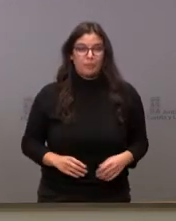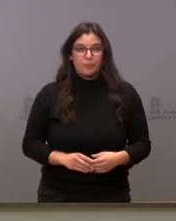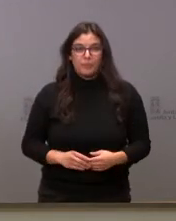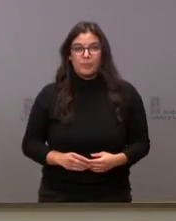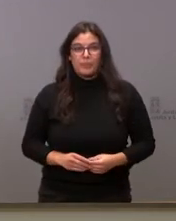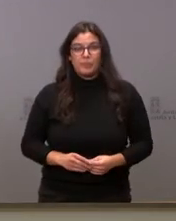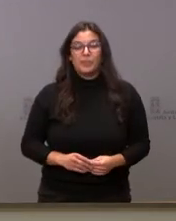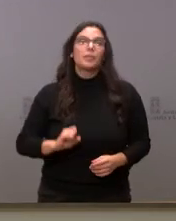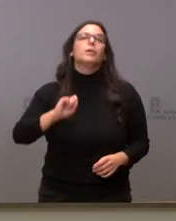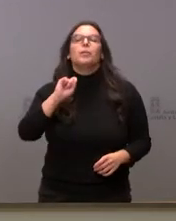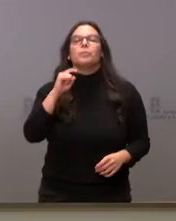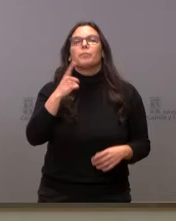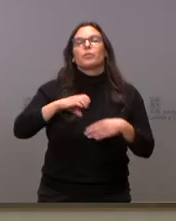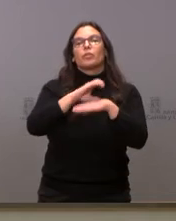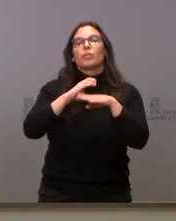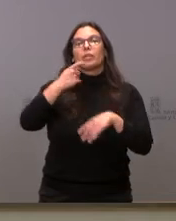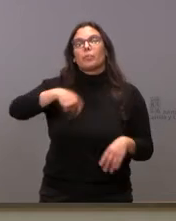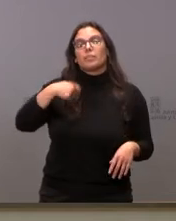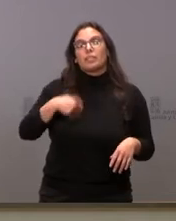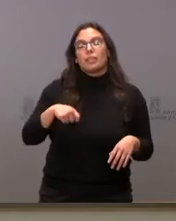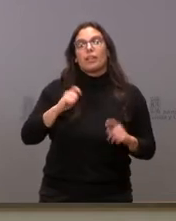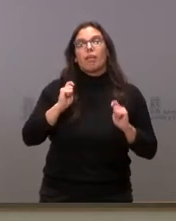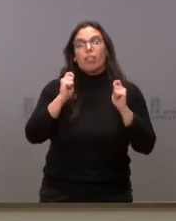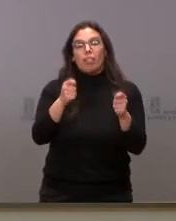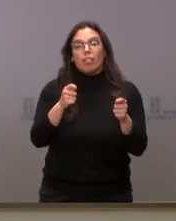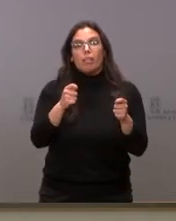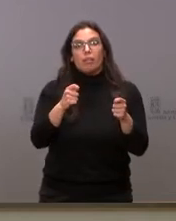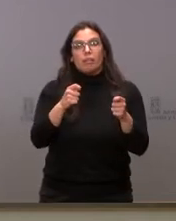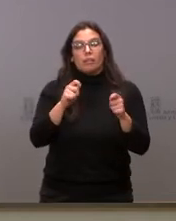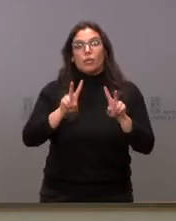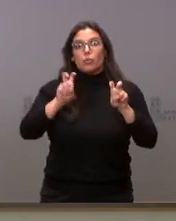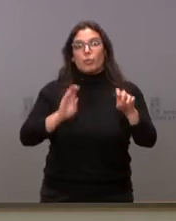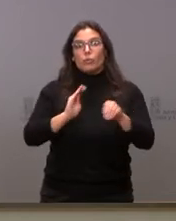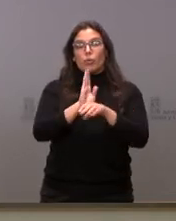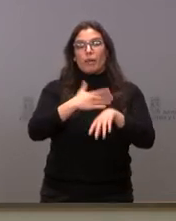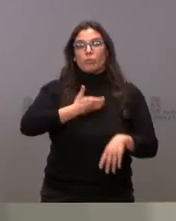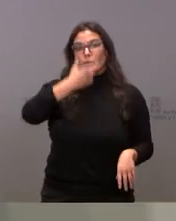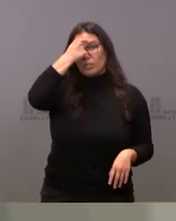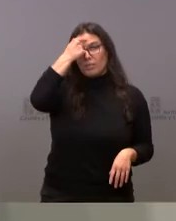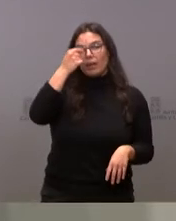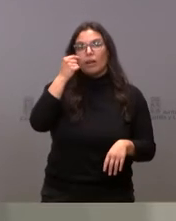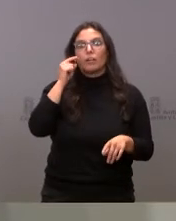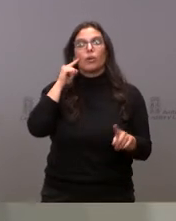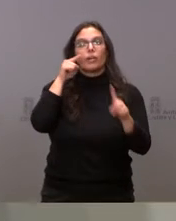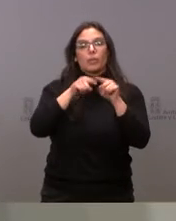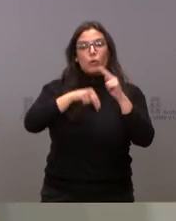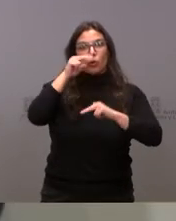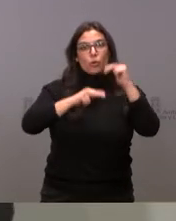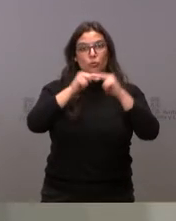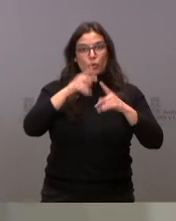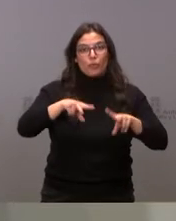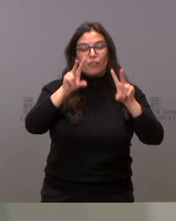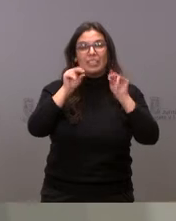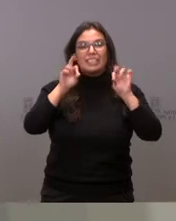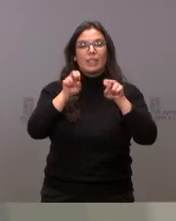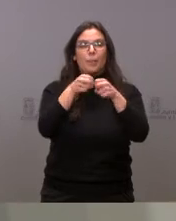En primer lugar, la Consejería de Presidencia concede una nueva subvención al Ayuntamiento de Ávila para finalizar la construcción de la